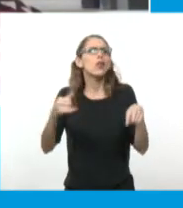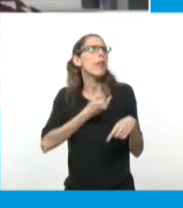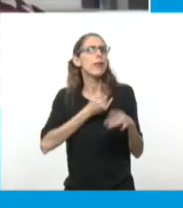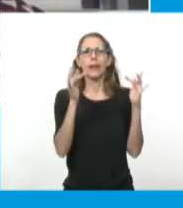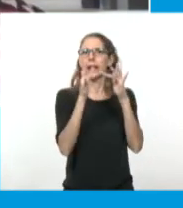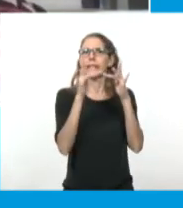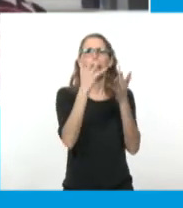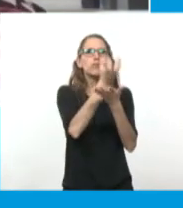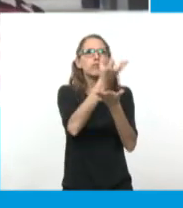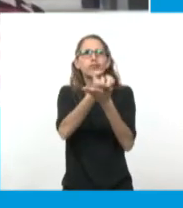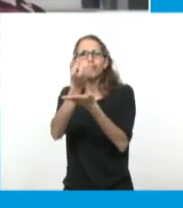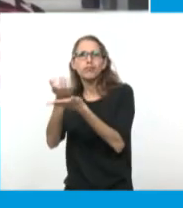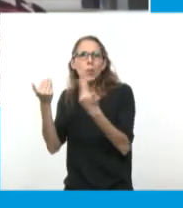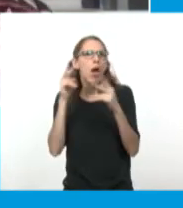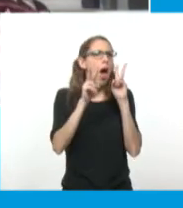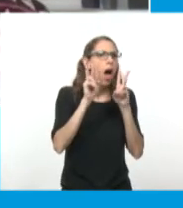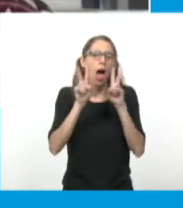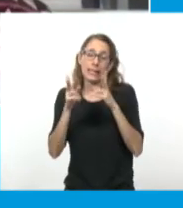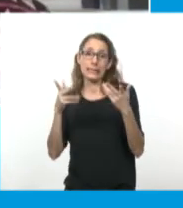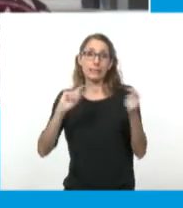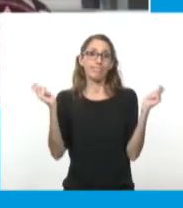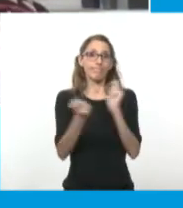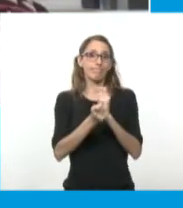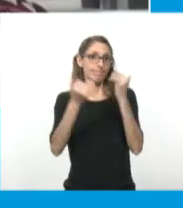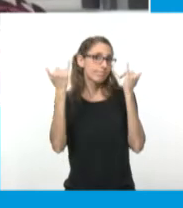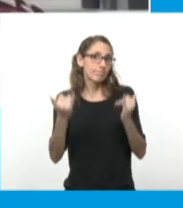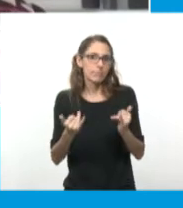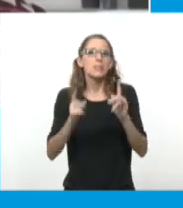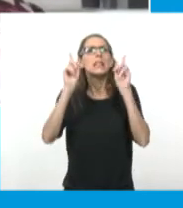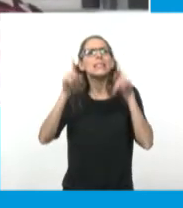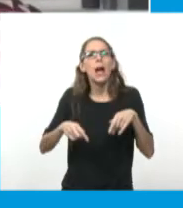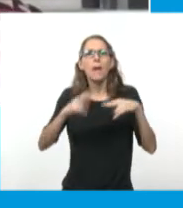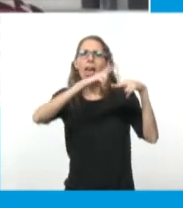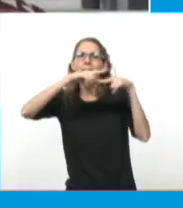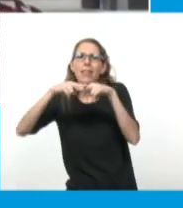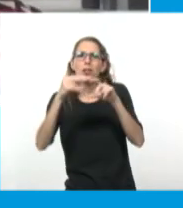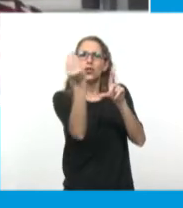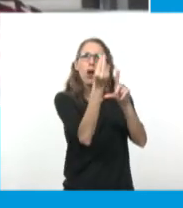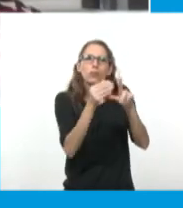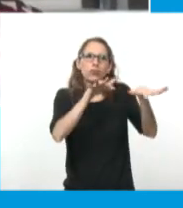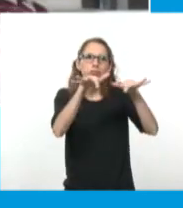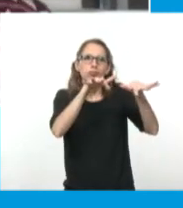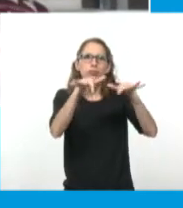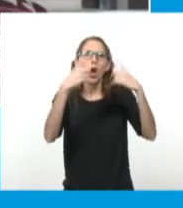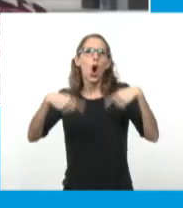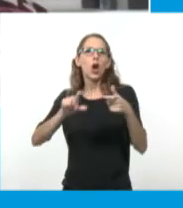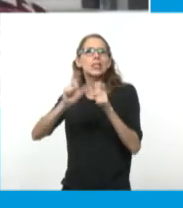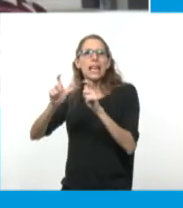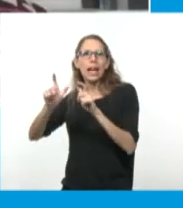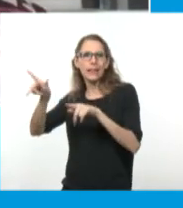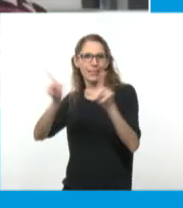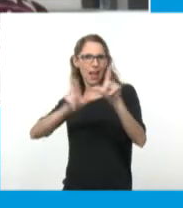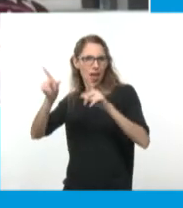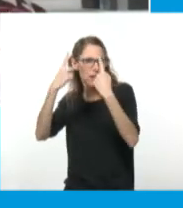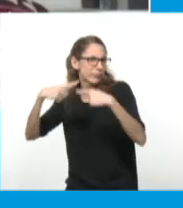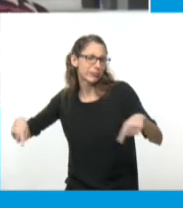y bueno, nada, afecta. Y hay animaciones, series de televisión, sí, también, o